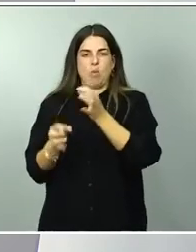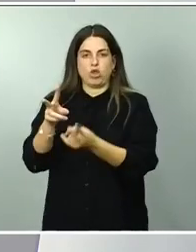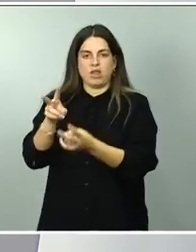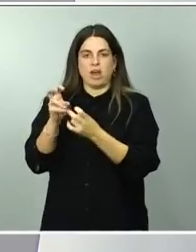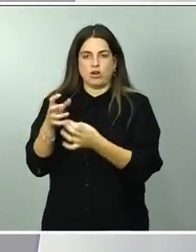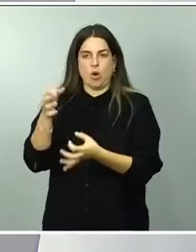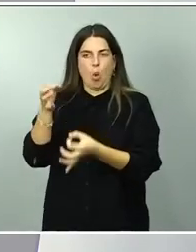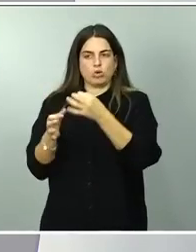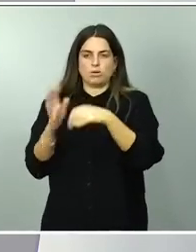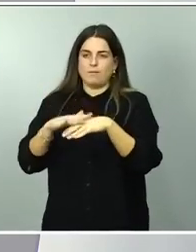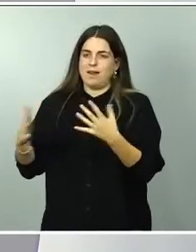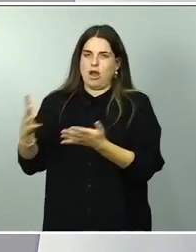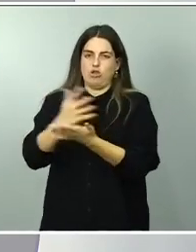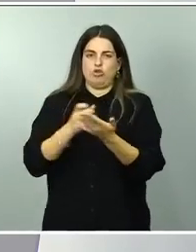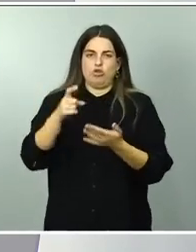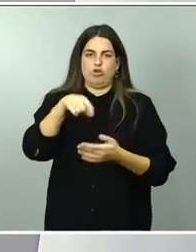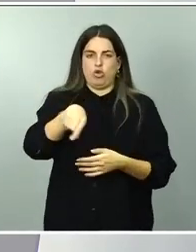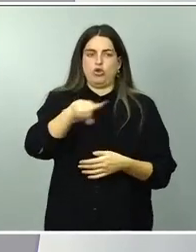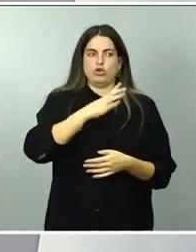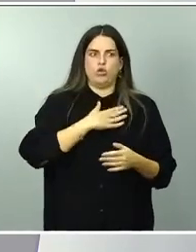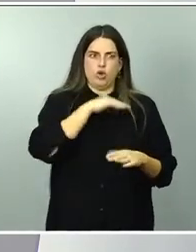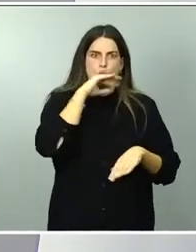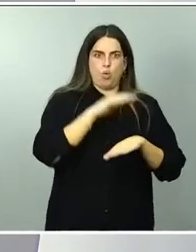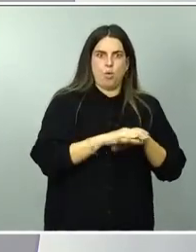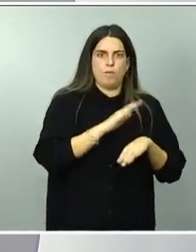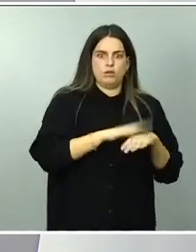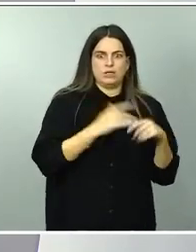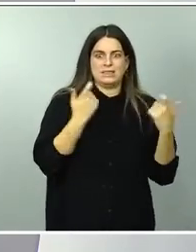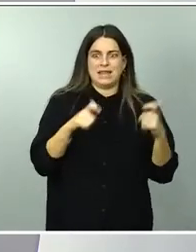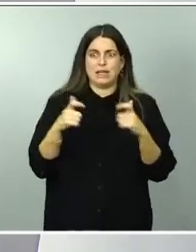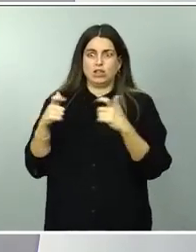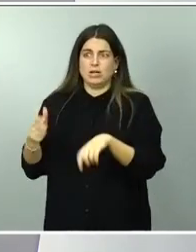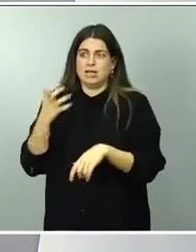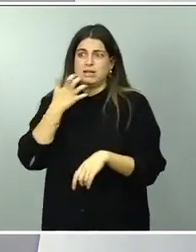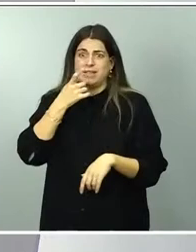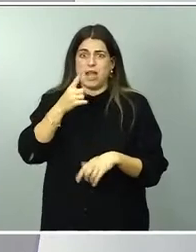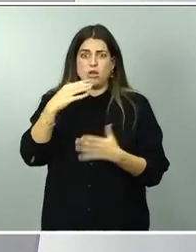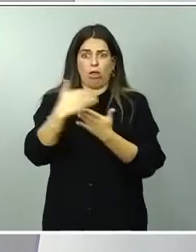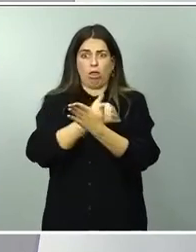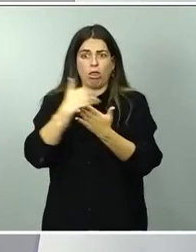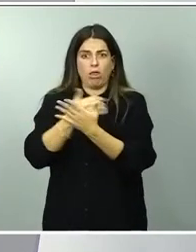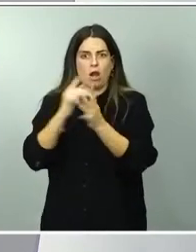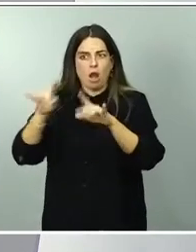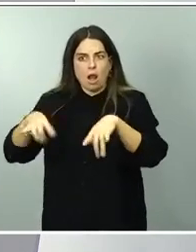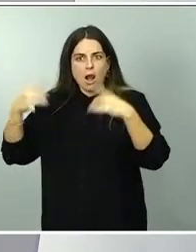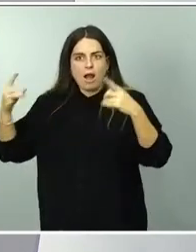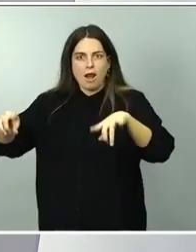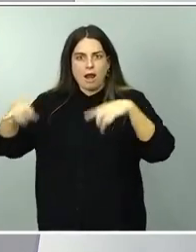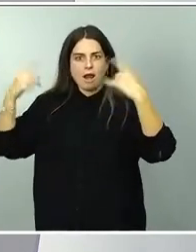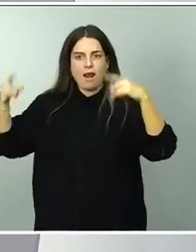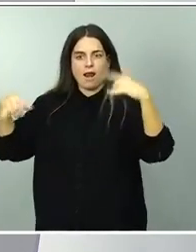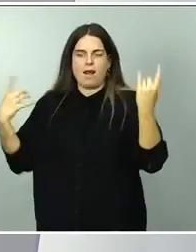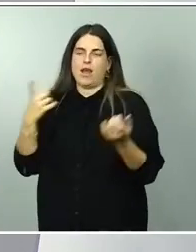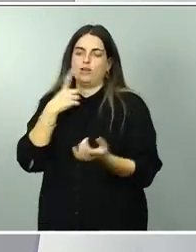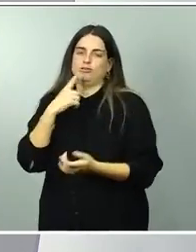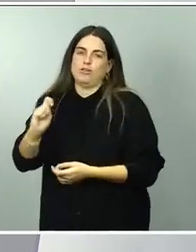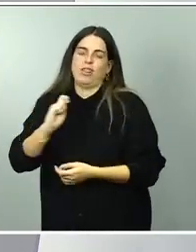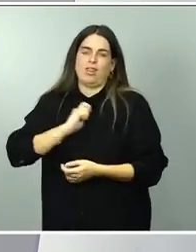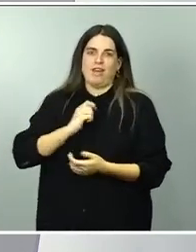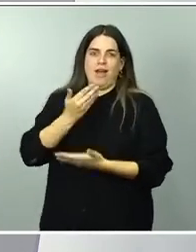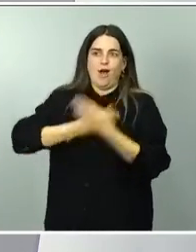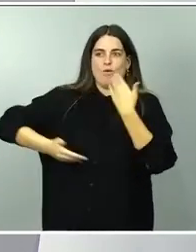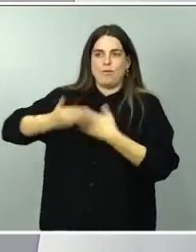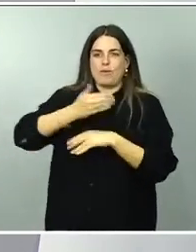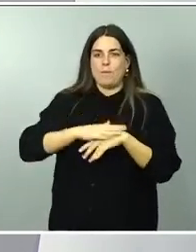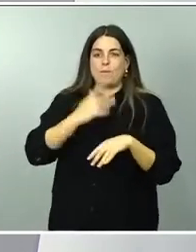constitucional pidiendo a estos sectores que están obteniendo beneficios extraordinarios, bien por el precio de la energía o